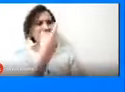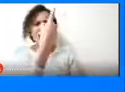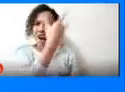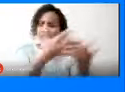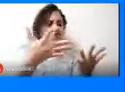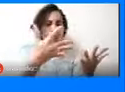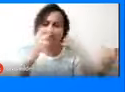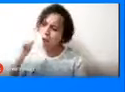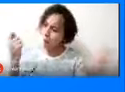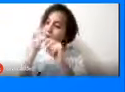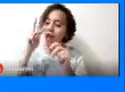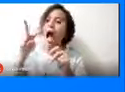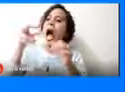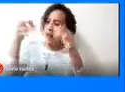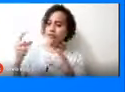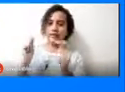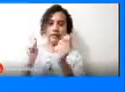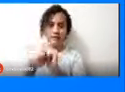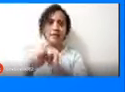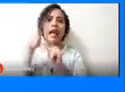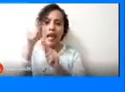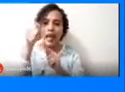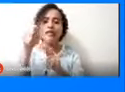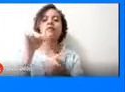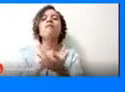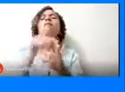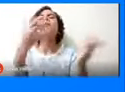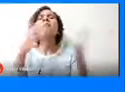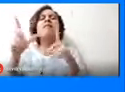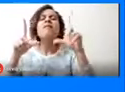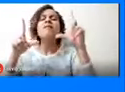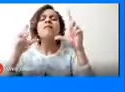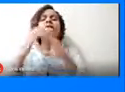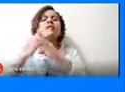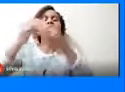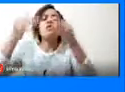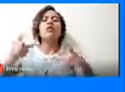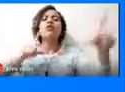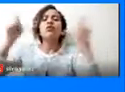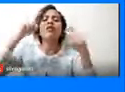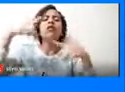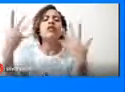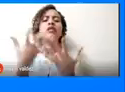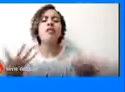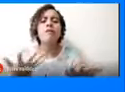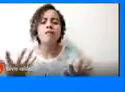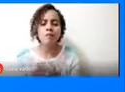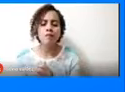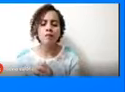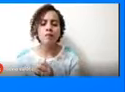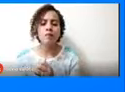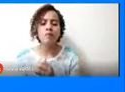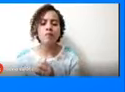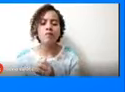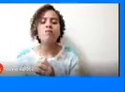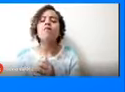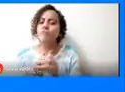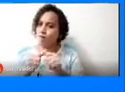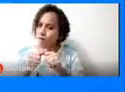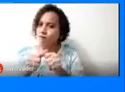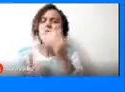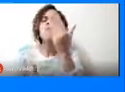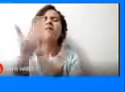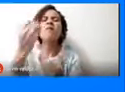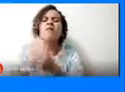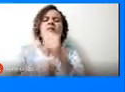diferentes sectores. El Plan de Seguridad Turística está vigente a partir del